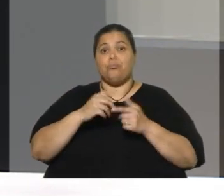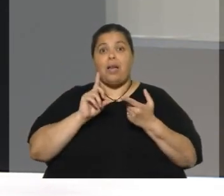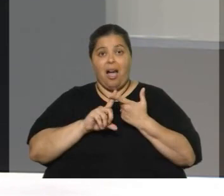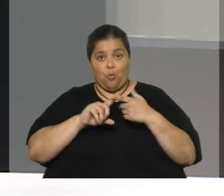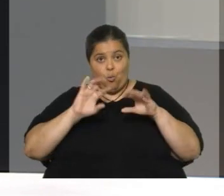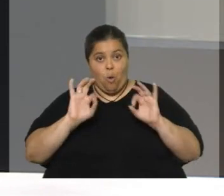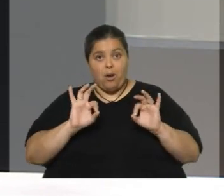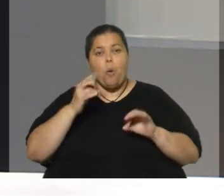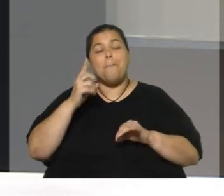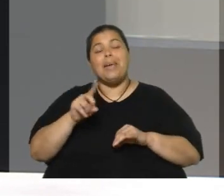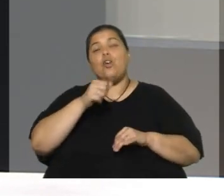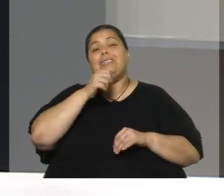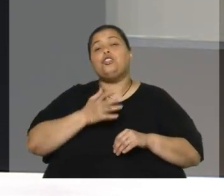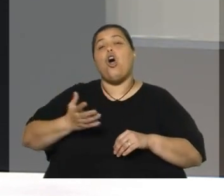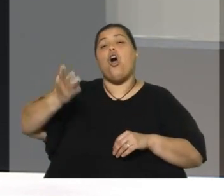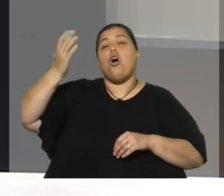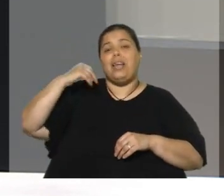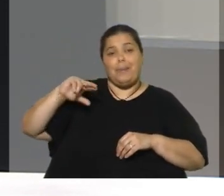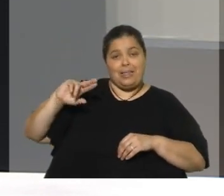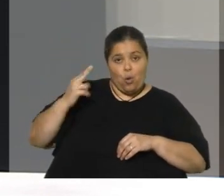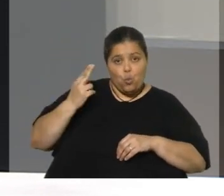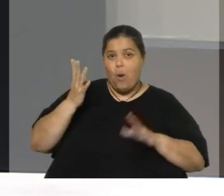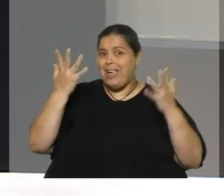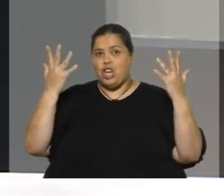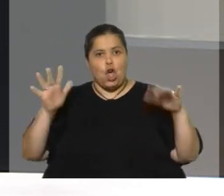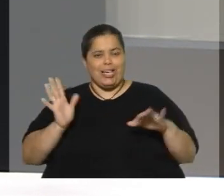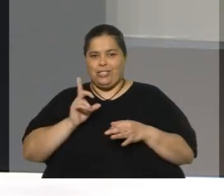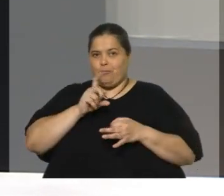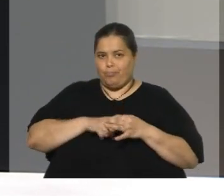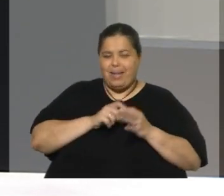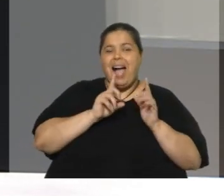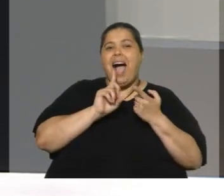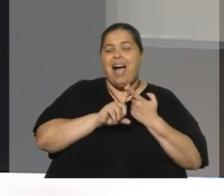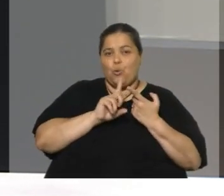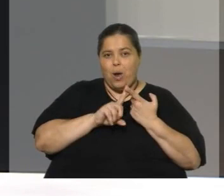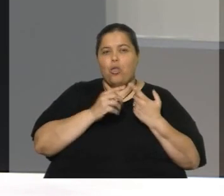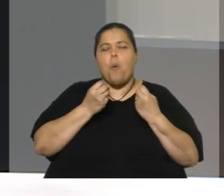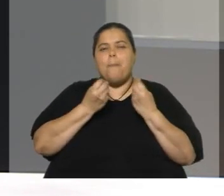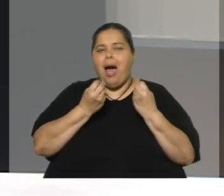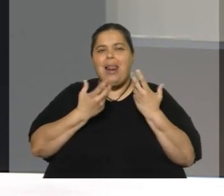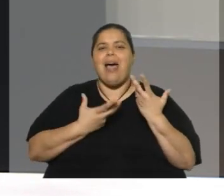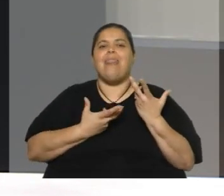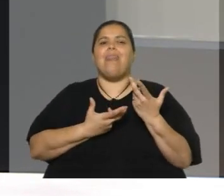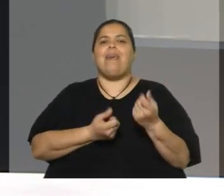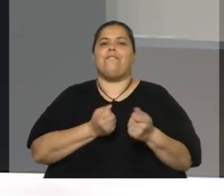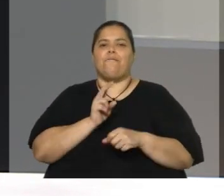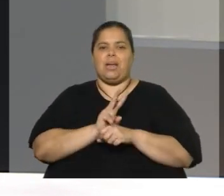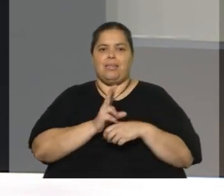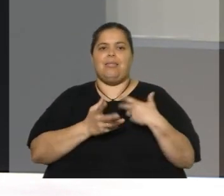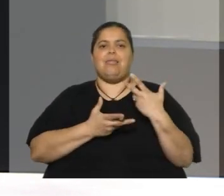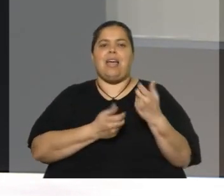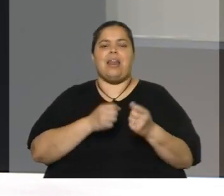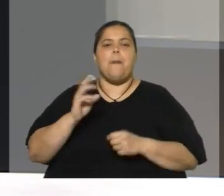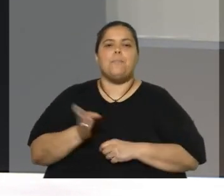Históricamente Uruguay se ha querido no entrar a este acuerdo para defender en algún sentido la